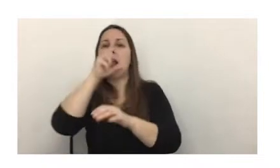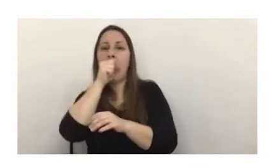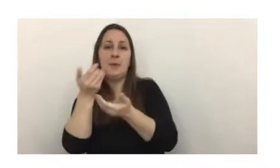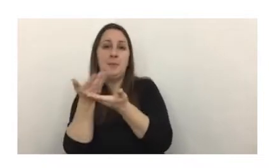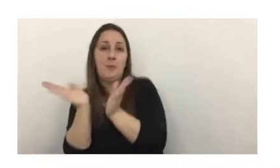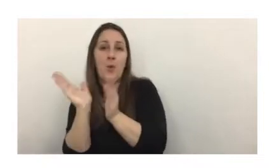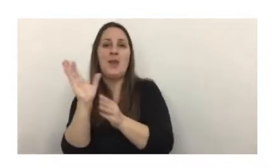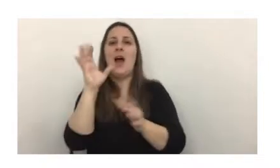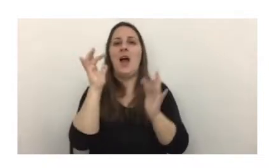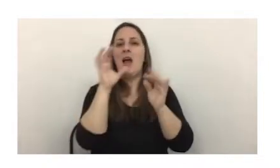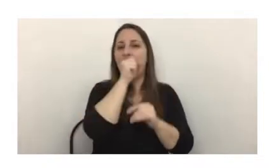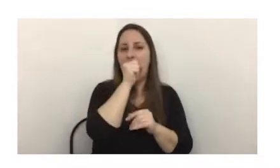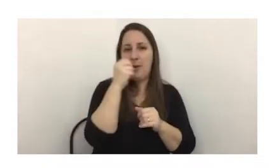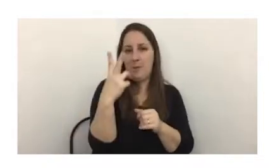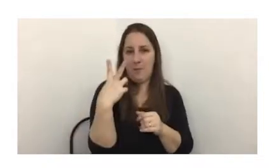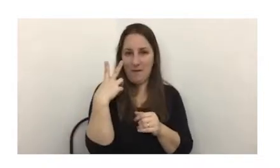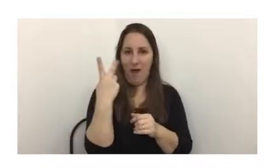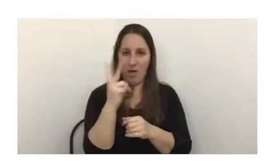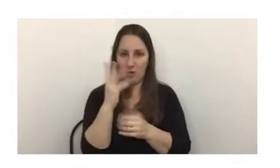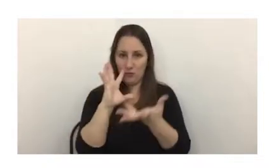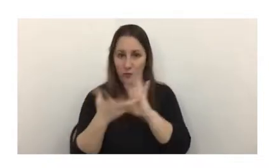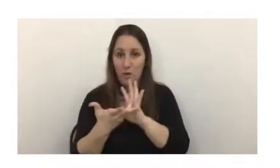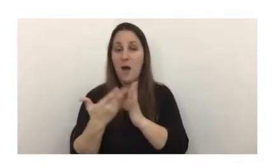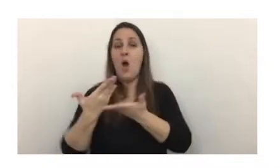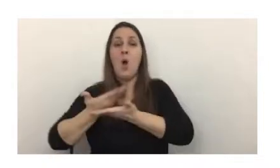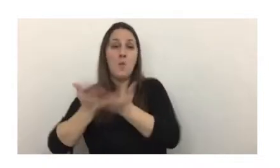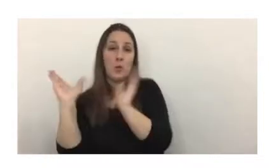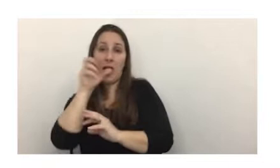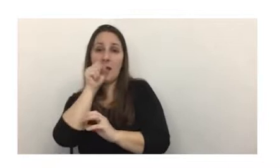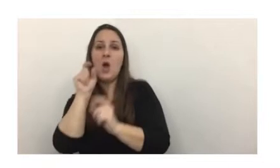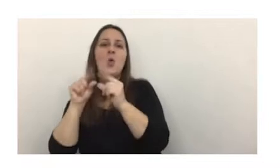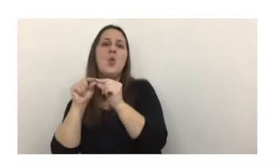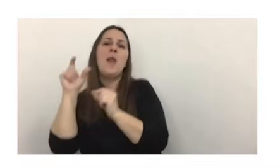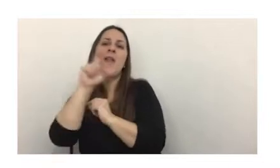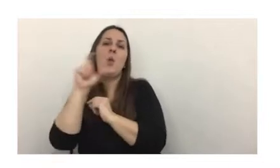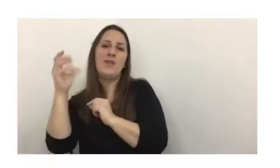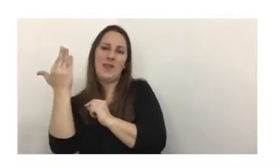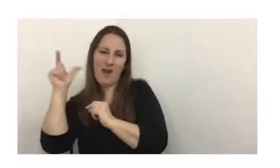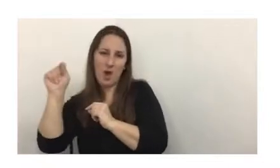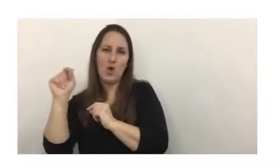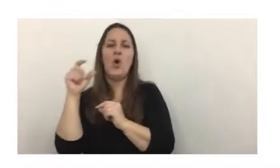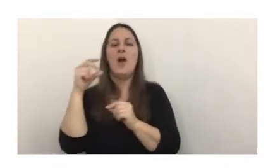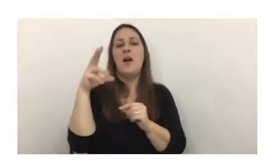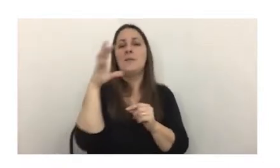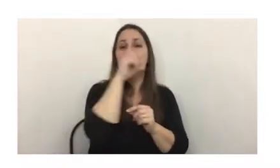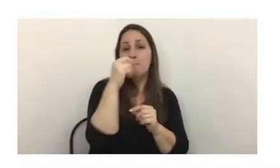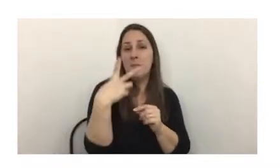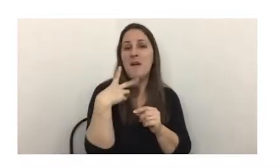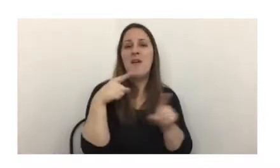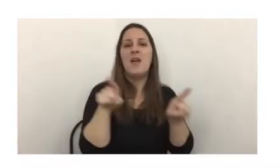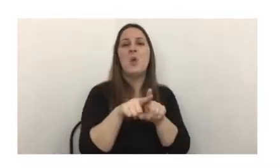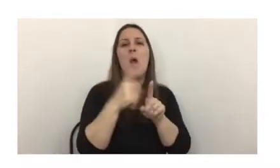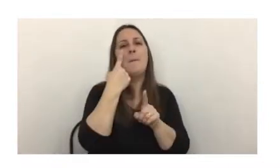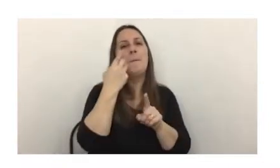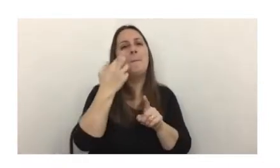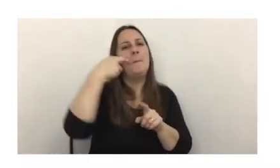privadas que podemos pensarla a la clave pública como el número de cuenta bancaria y a la clave privada sería el equivalente al pin